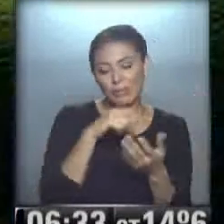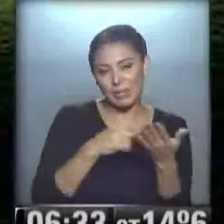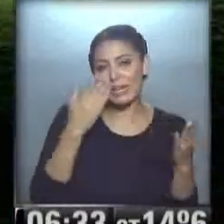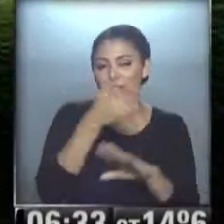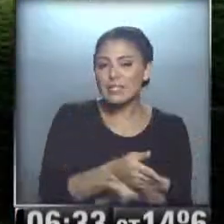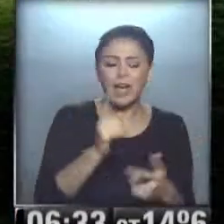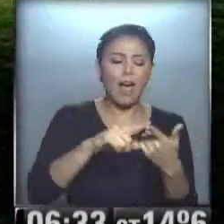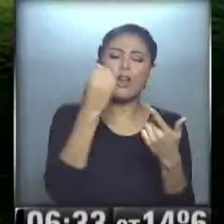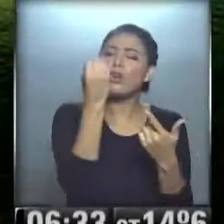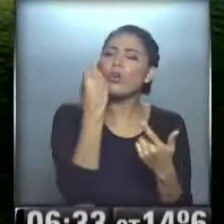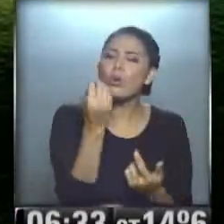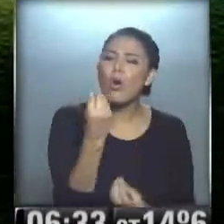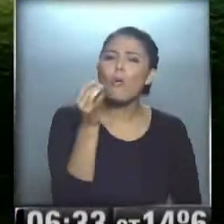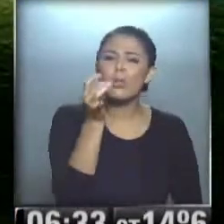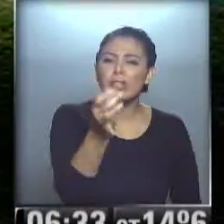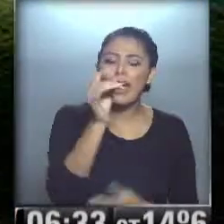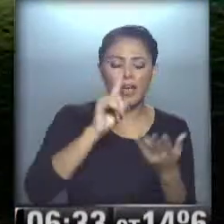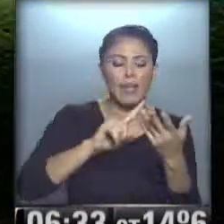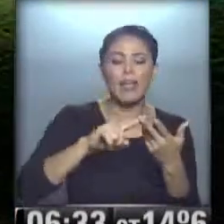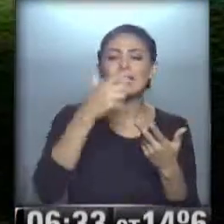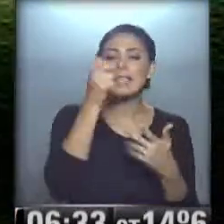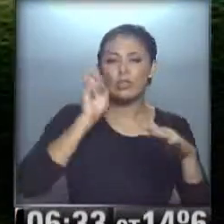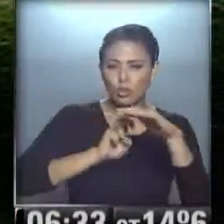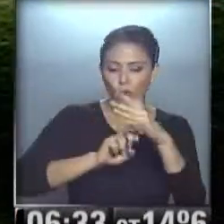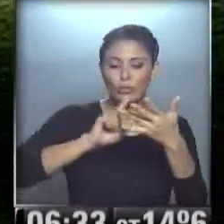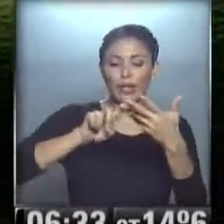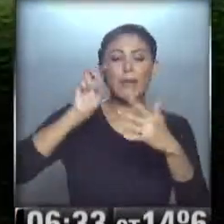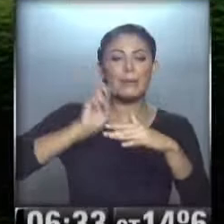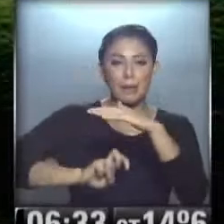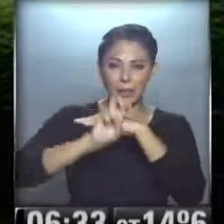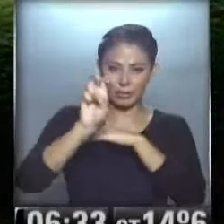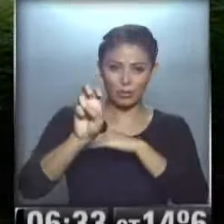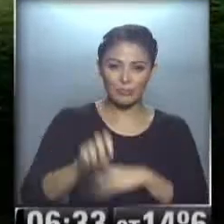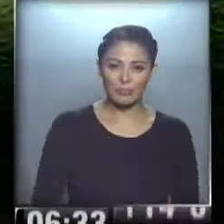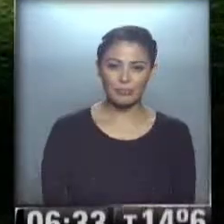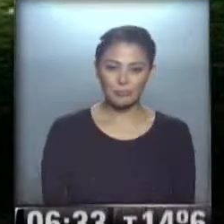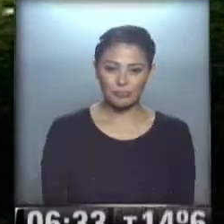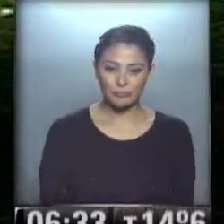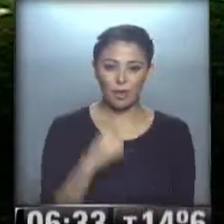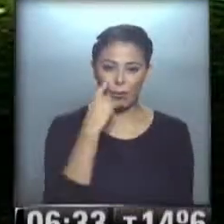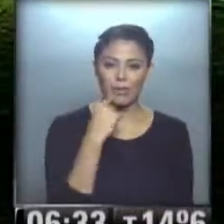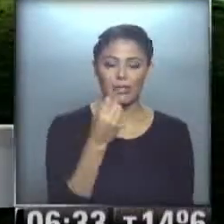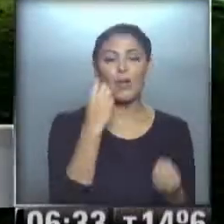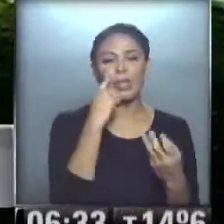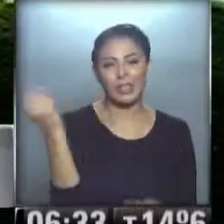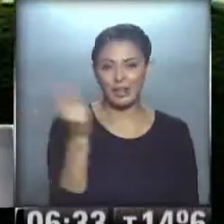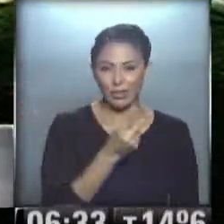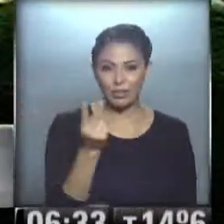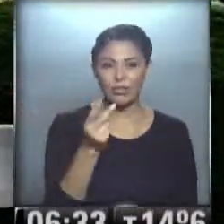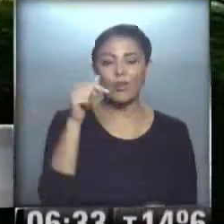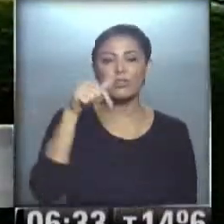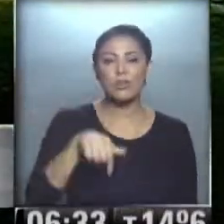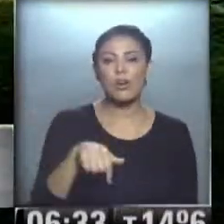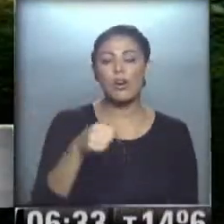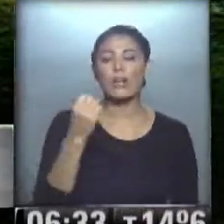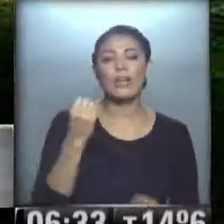Capital Federal... ...el funcionamiento de los trenes, las seis líneas de subte y el pre-metro... Buen día Carina y Nadia, así es, una jornada